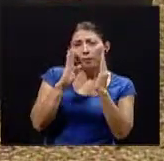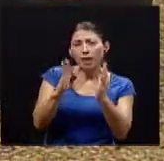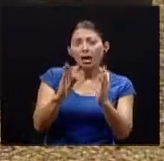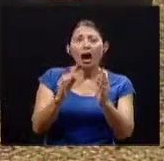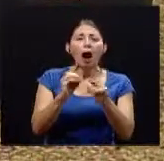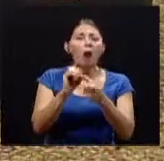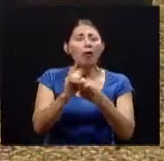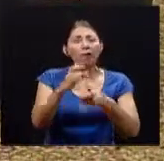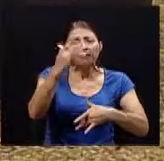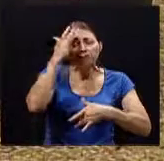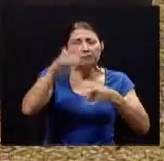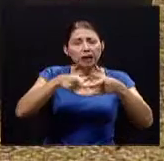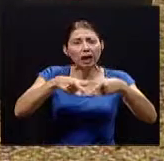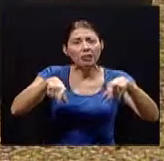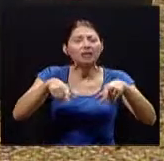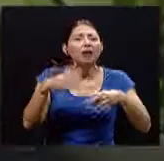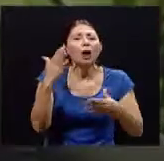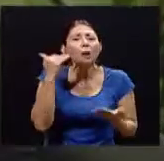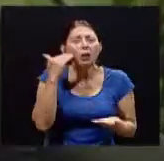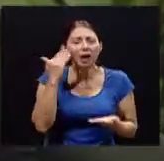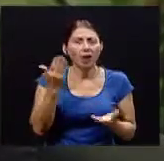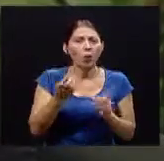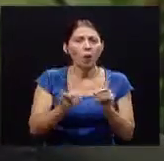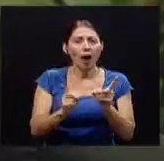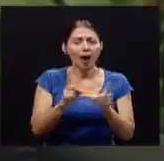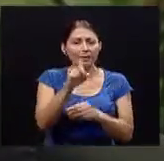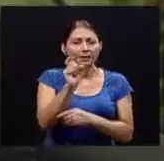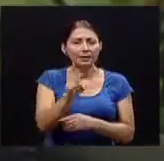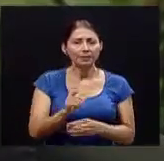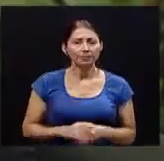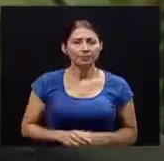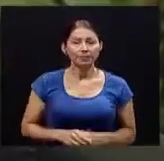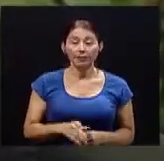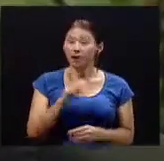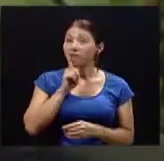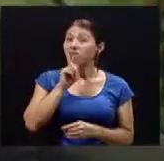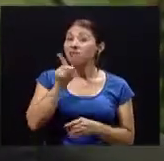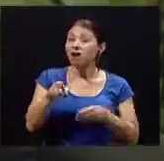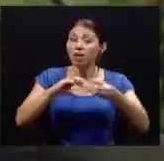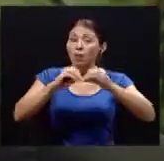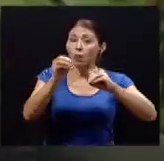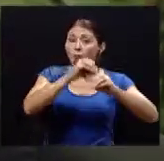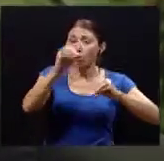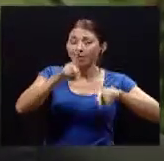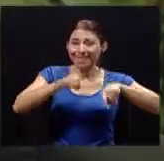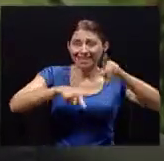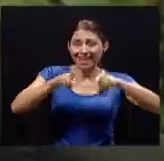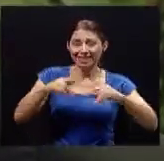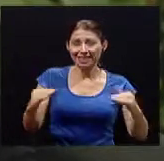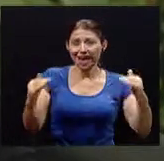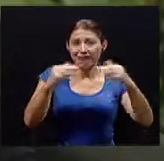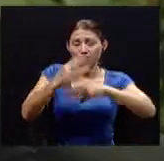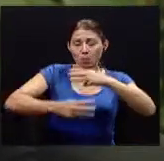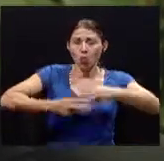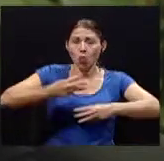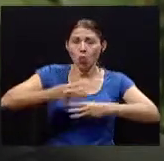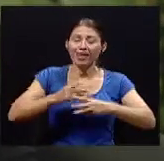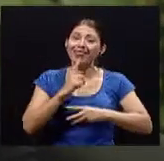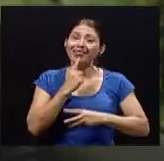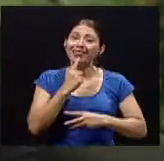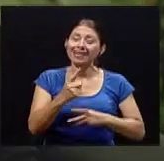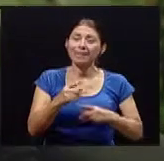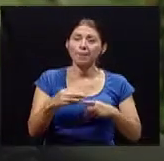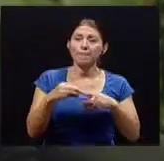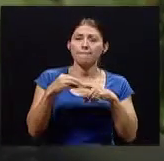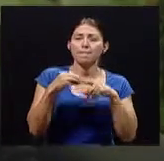lesión musculoesquelética como se suele denominar a todos los dolores que tienen que ver con los músculos los